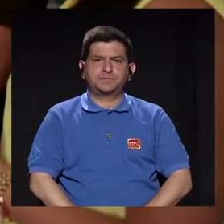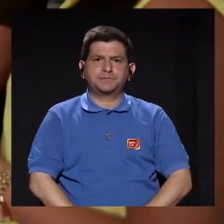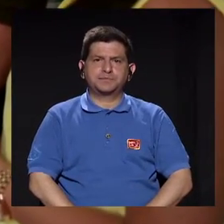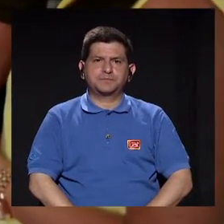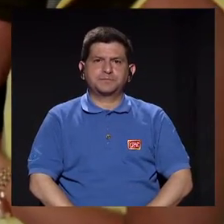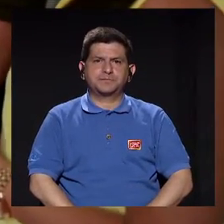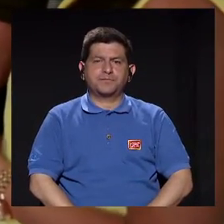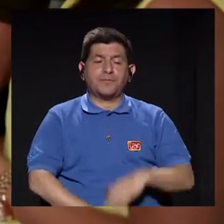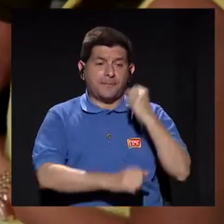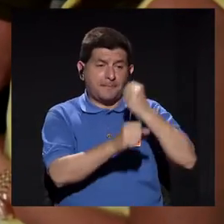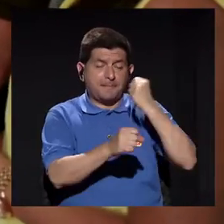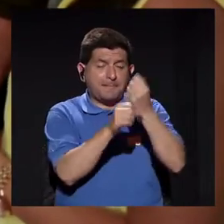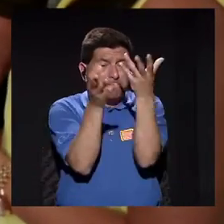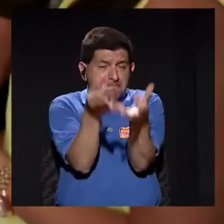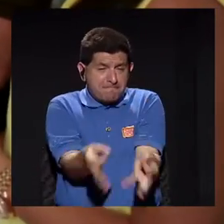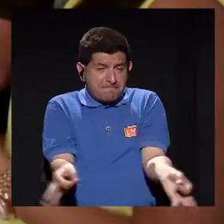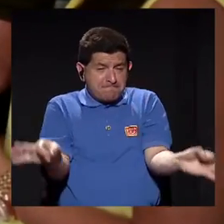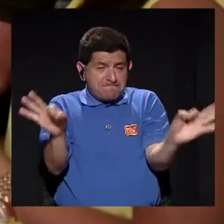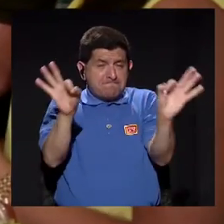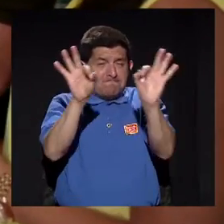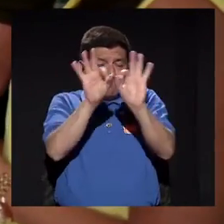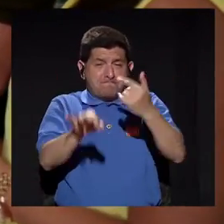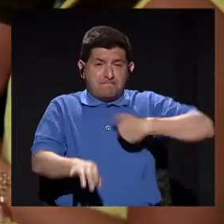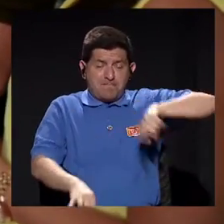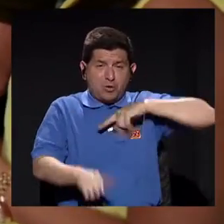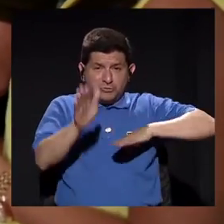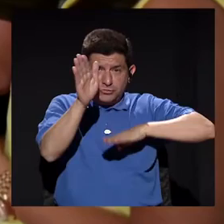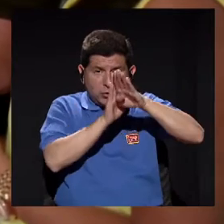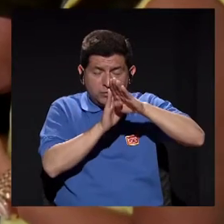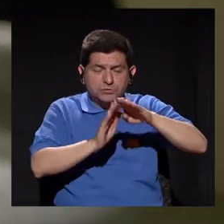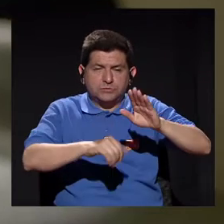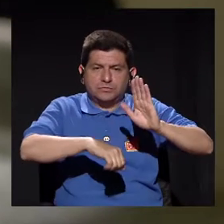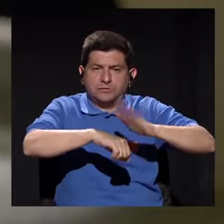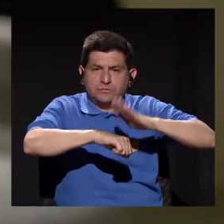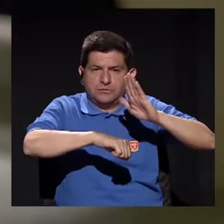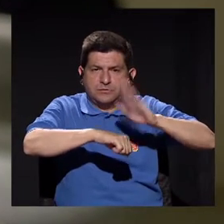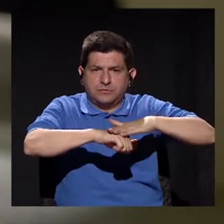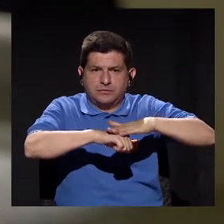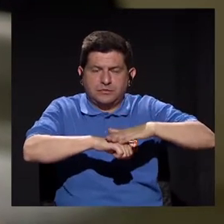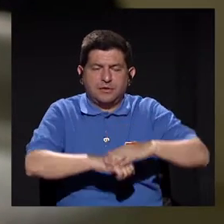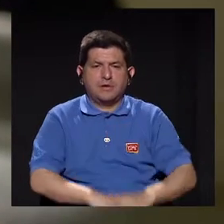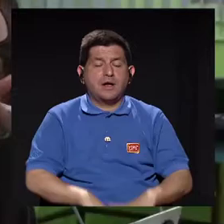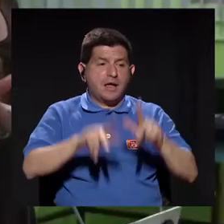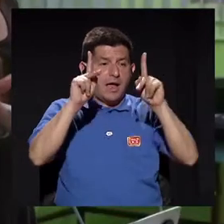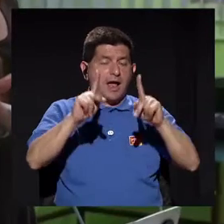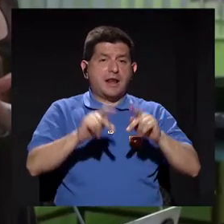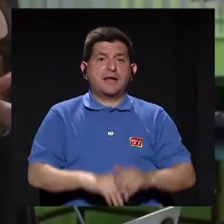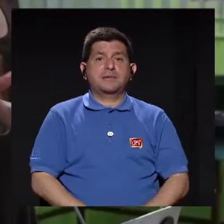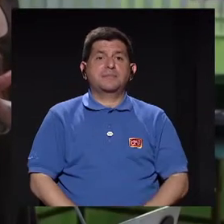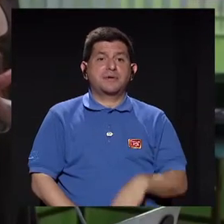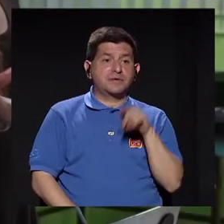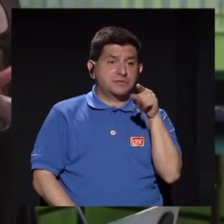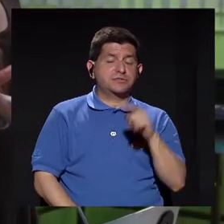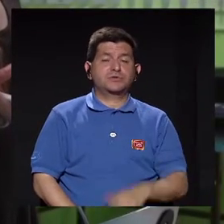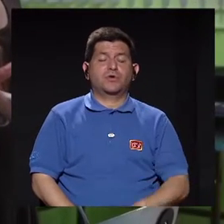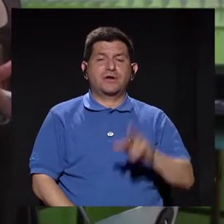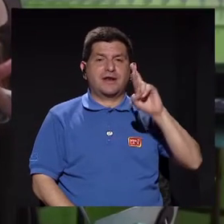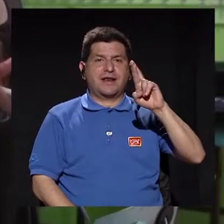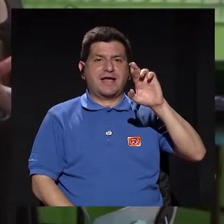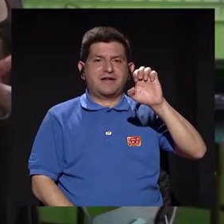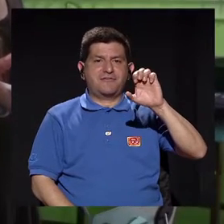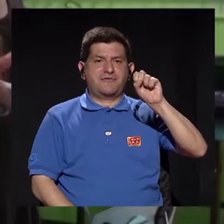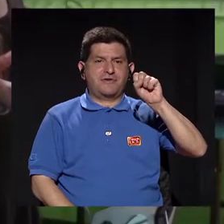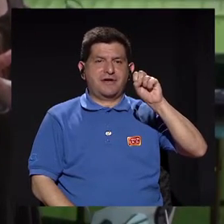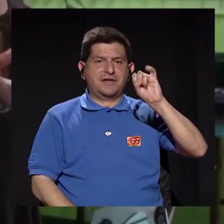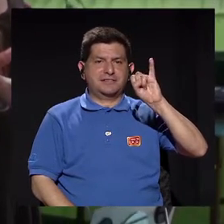la labor fundamental que hemos desarrollado es permitirle al residente, que es el que está